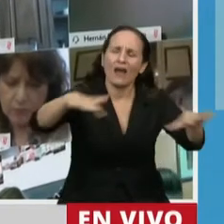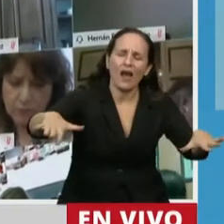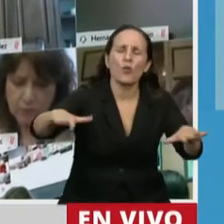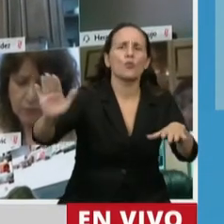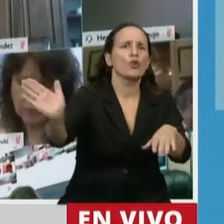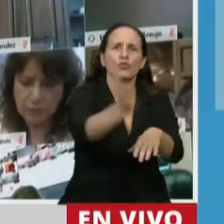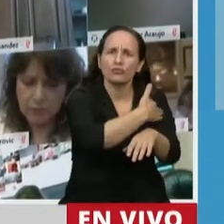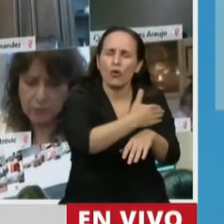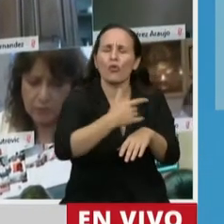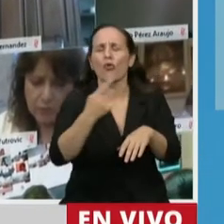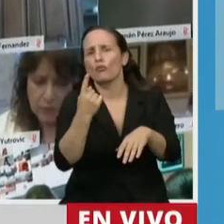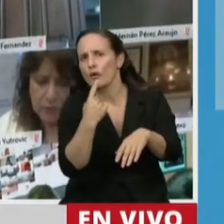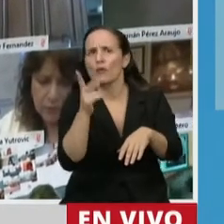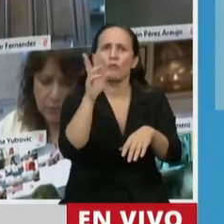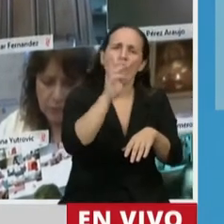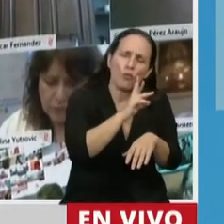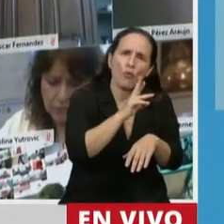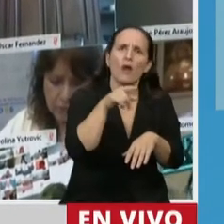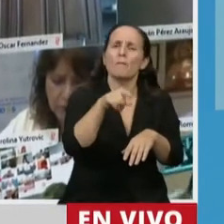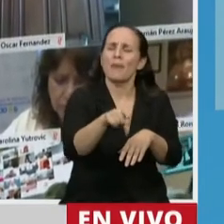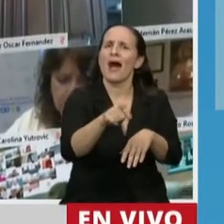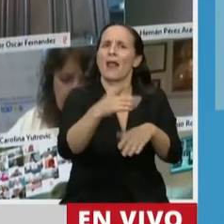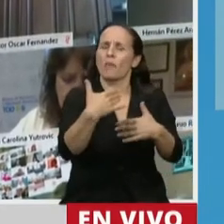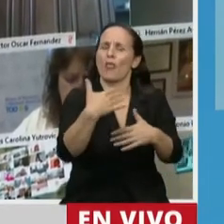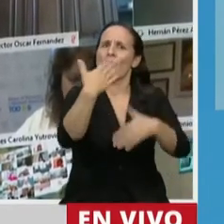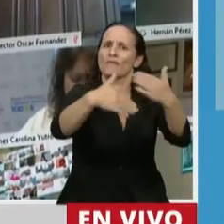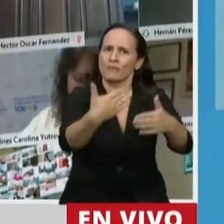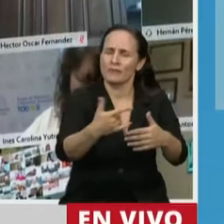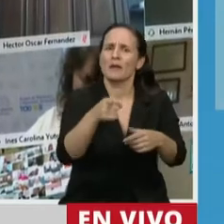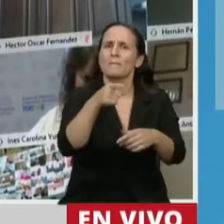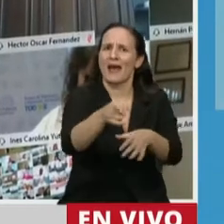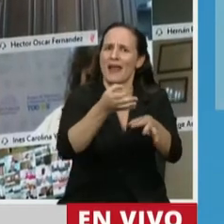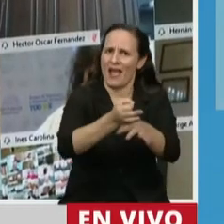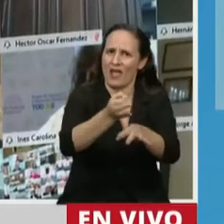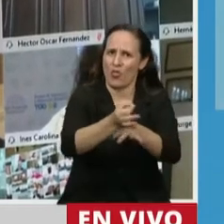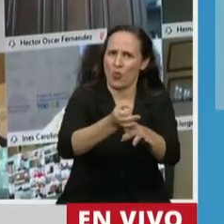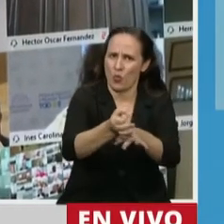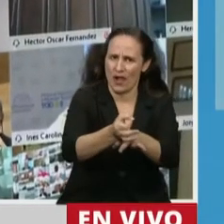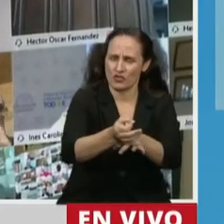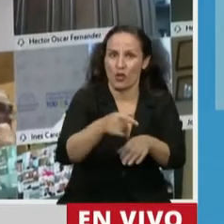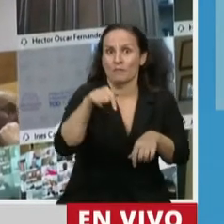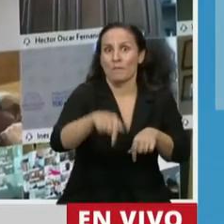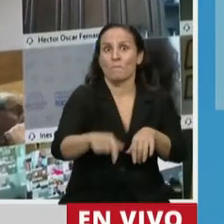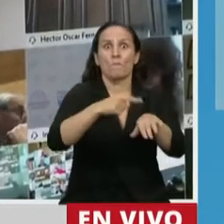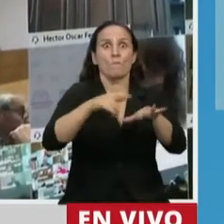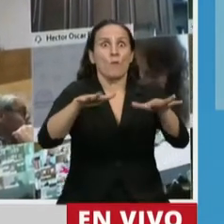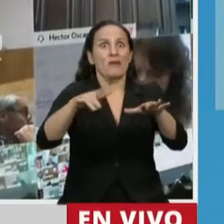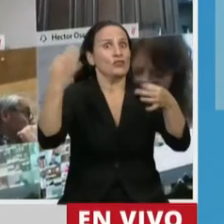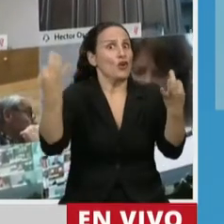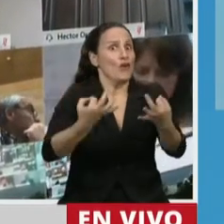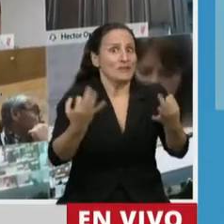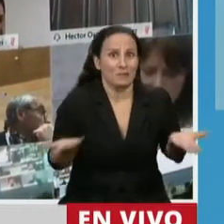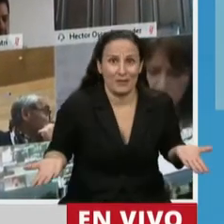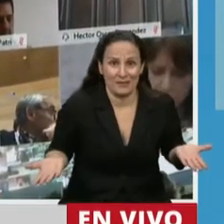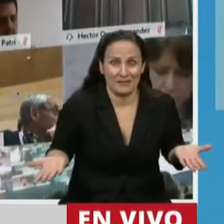a la hora de formarse o de estar acompañados en su educación en este momento tan particular y en